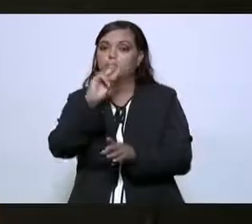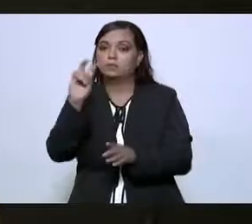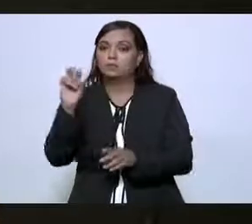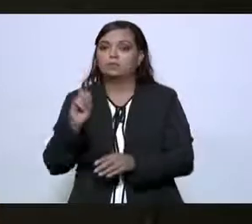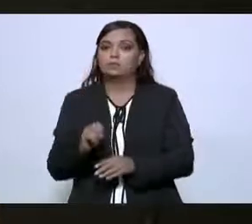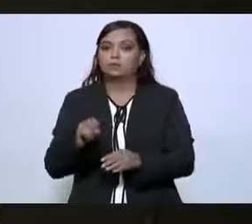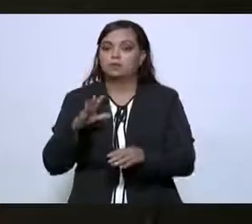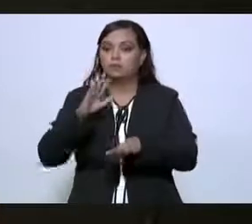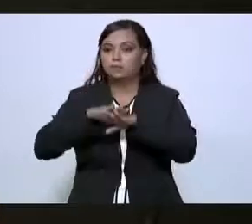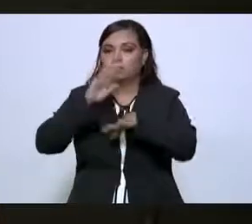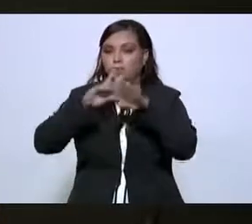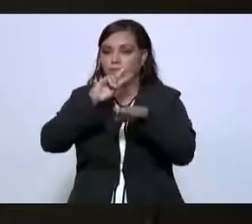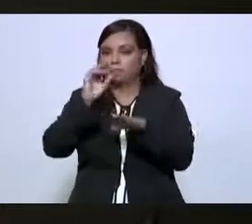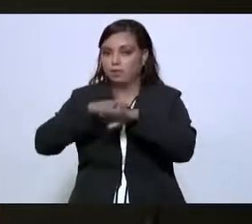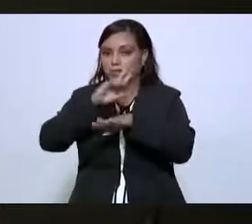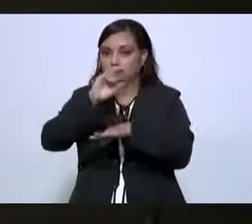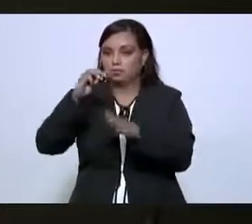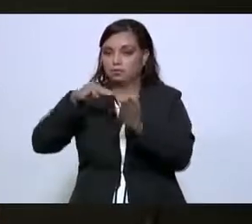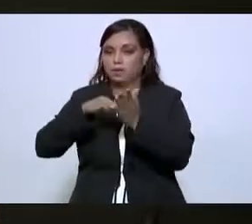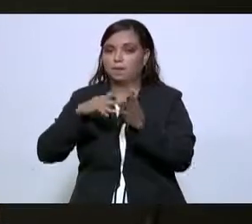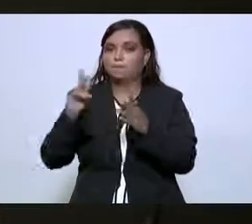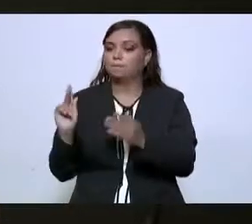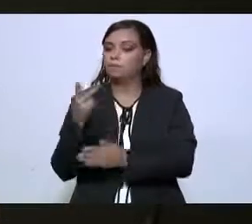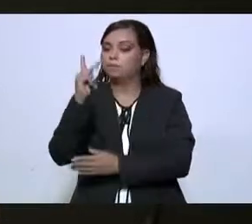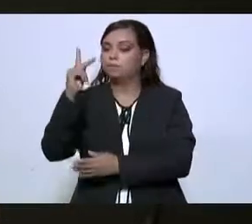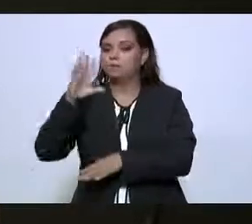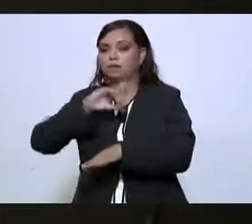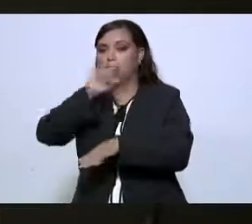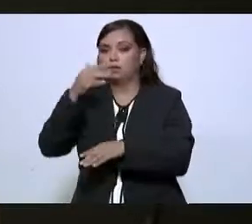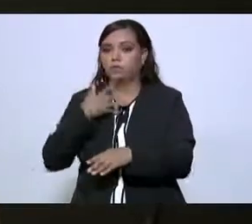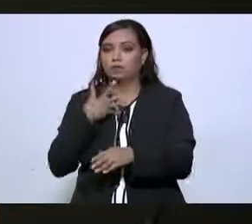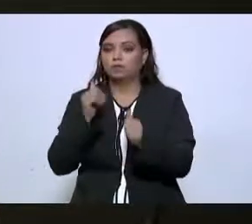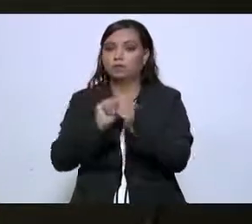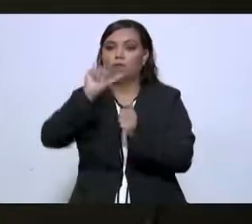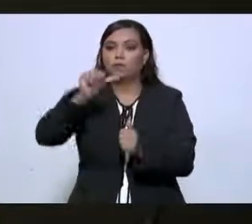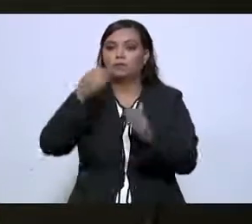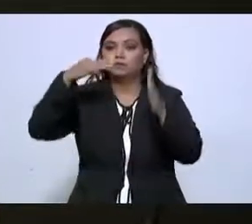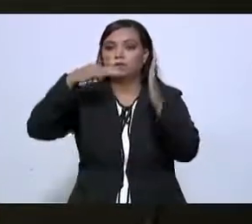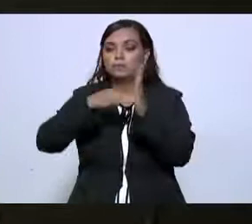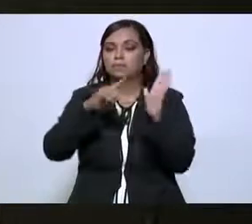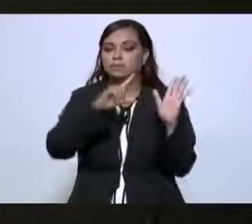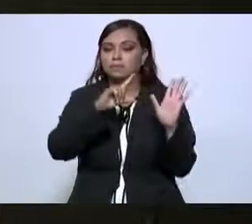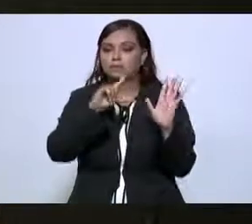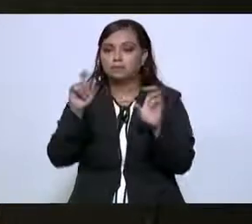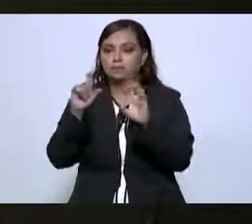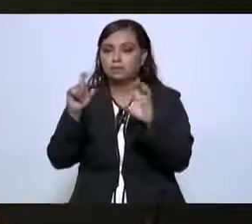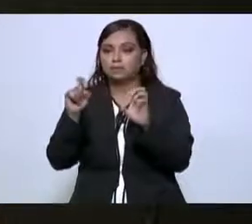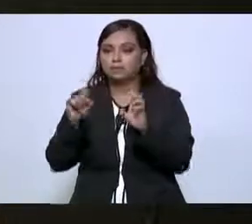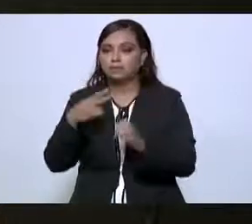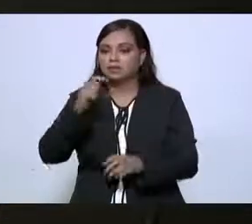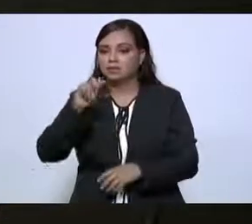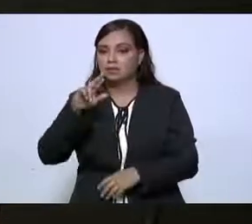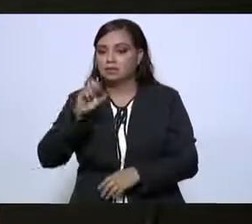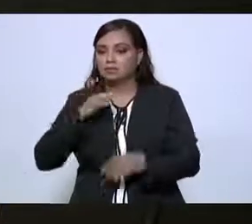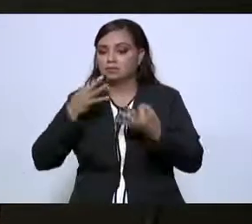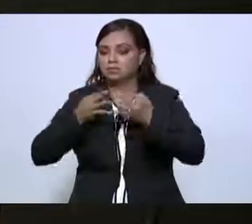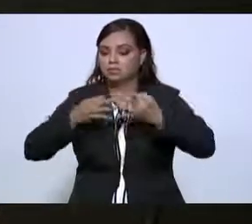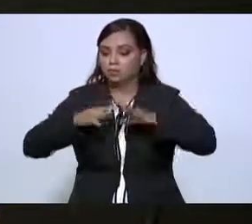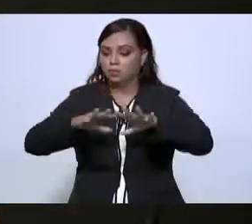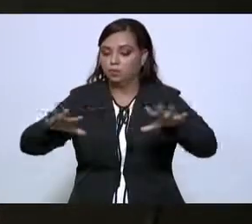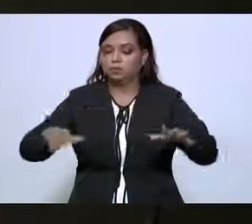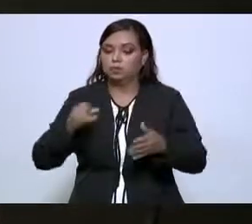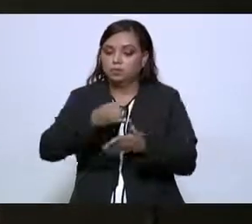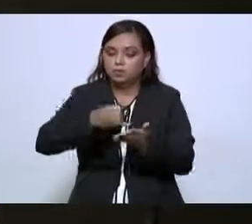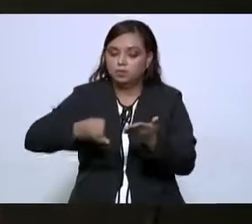596 plantas y hemos cubierto 11 mil 765 hectáreas. Sembramos